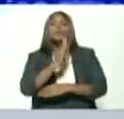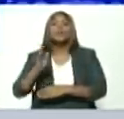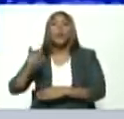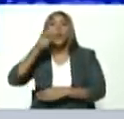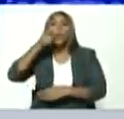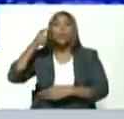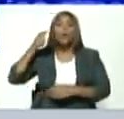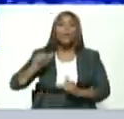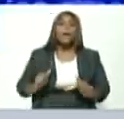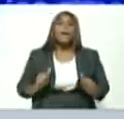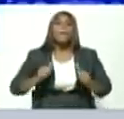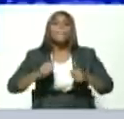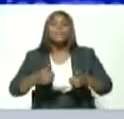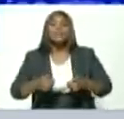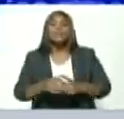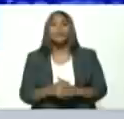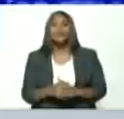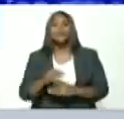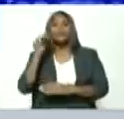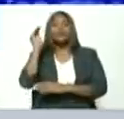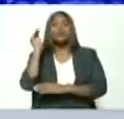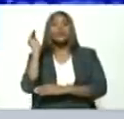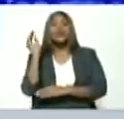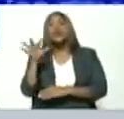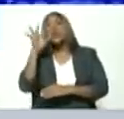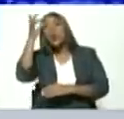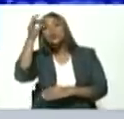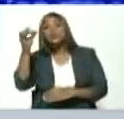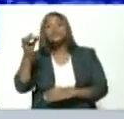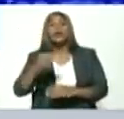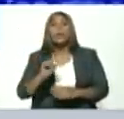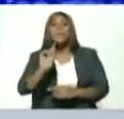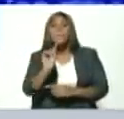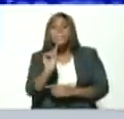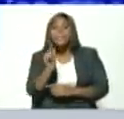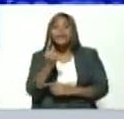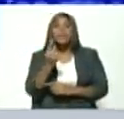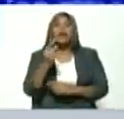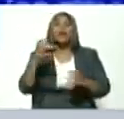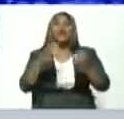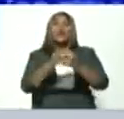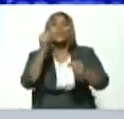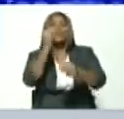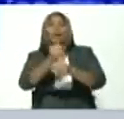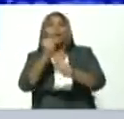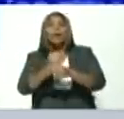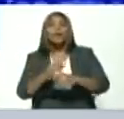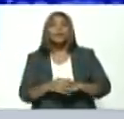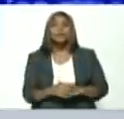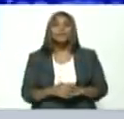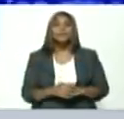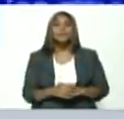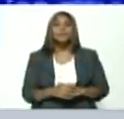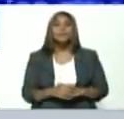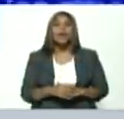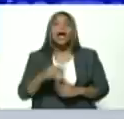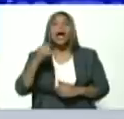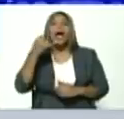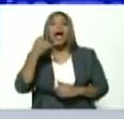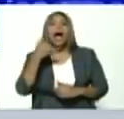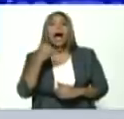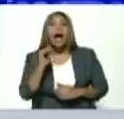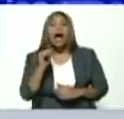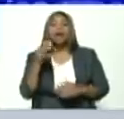por el Consejo precisamente de la Clase Obrera. Creo que hay una orientación general que